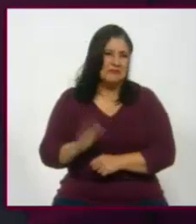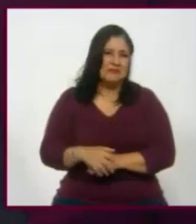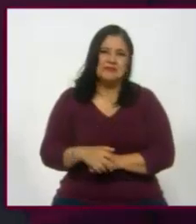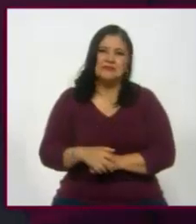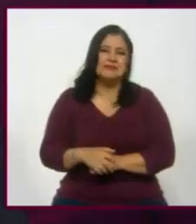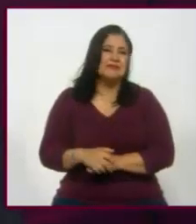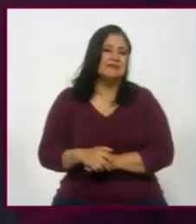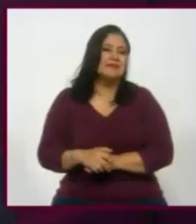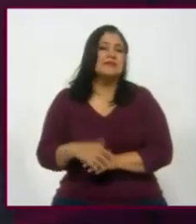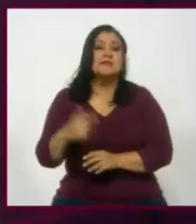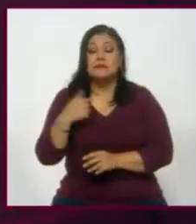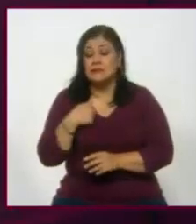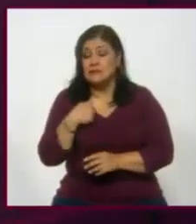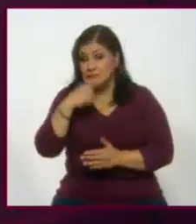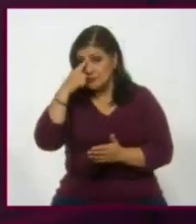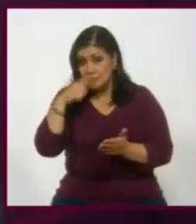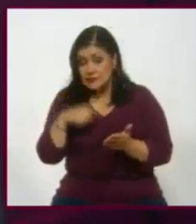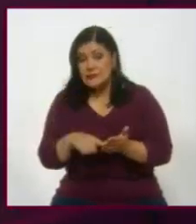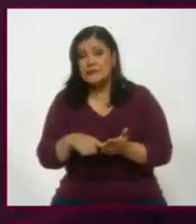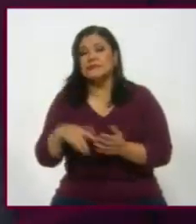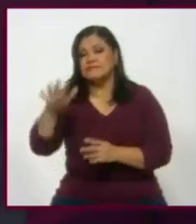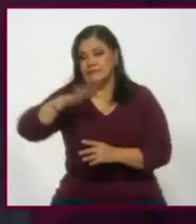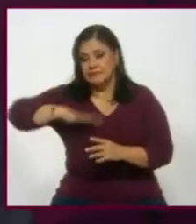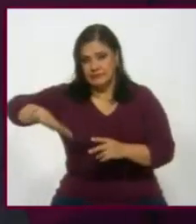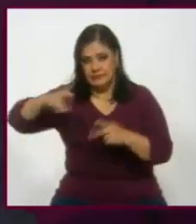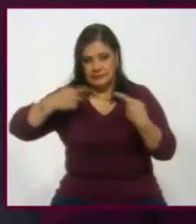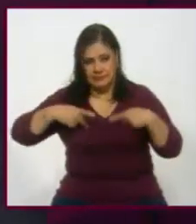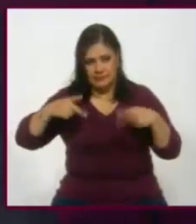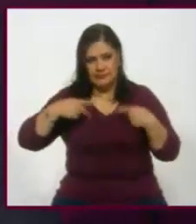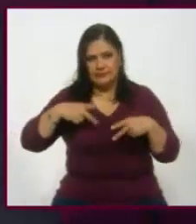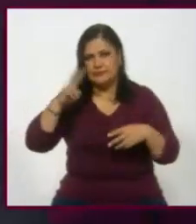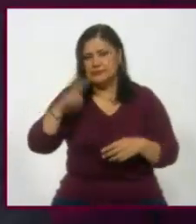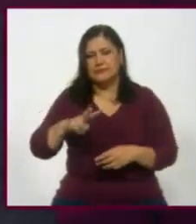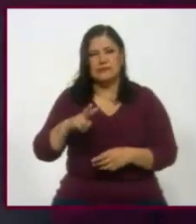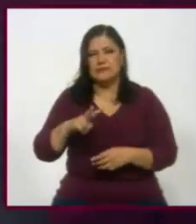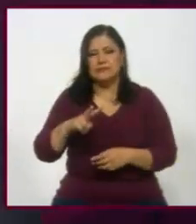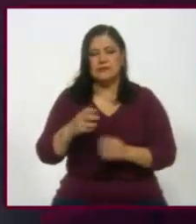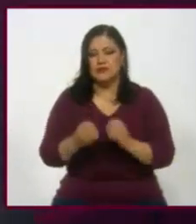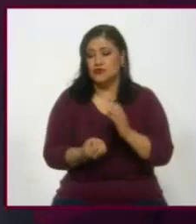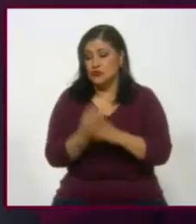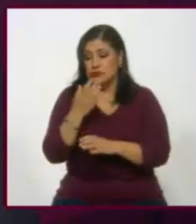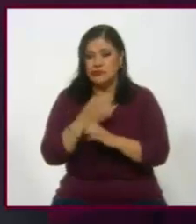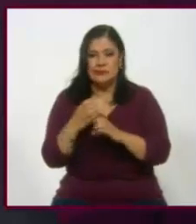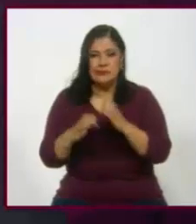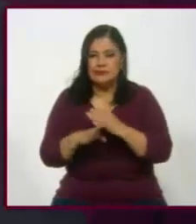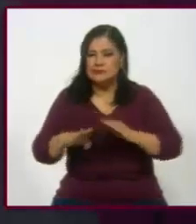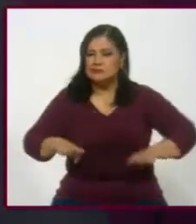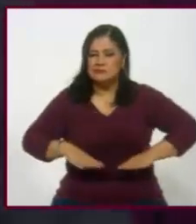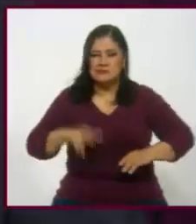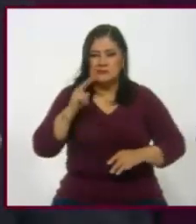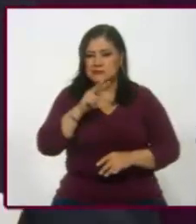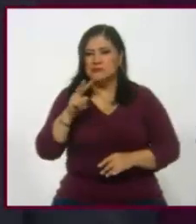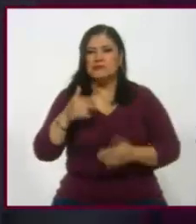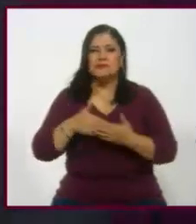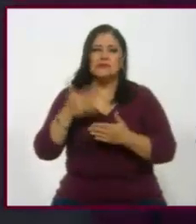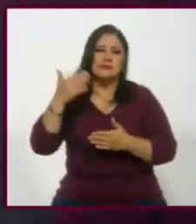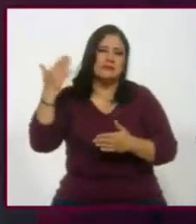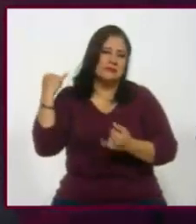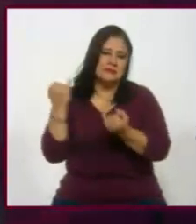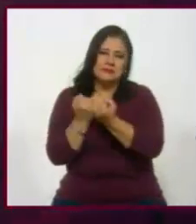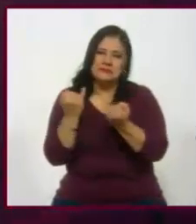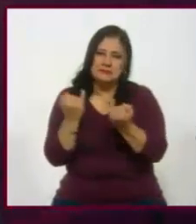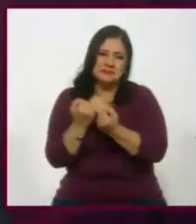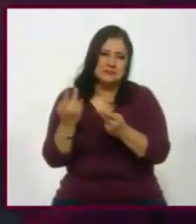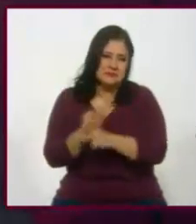para el público en general, el señor no promedio, no es novedad este tipo de comportamientos. Digo, venimos de casos extremos